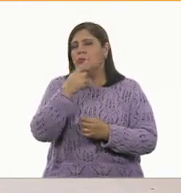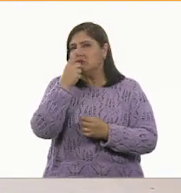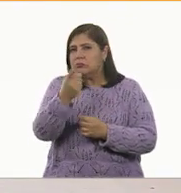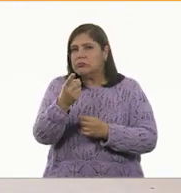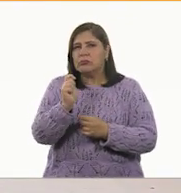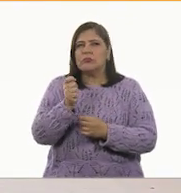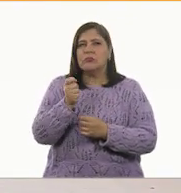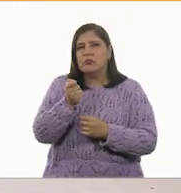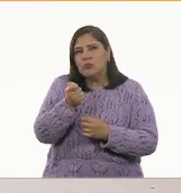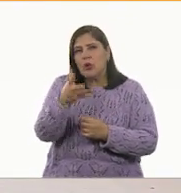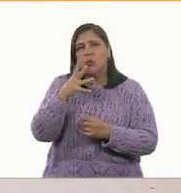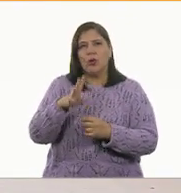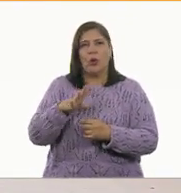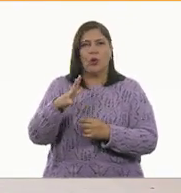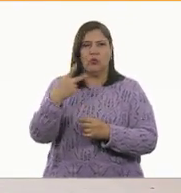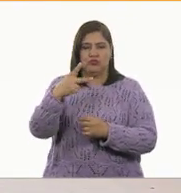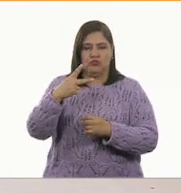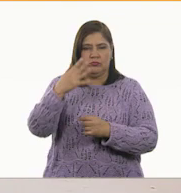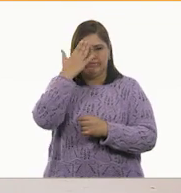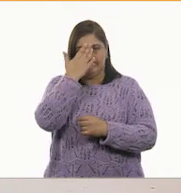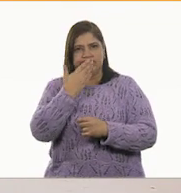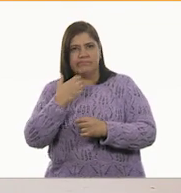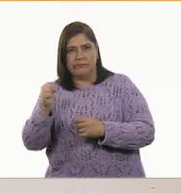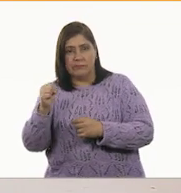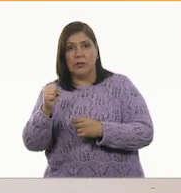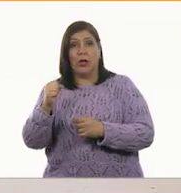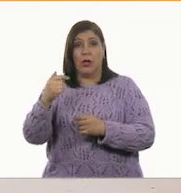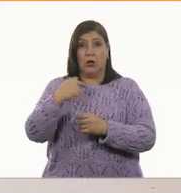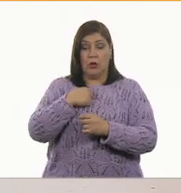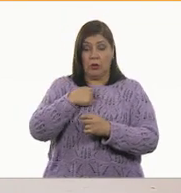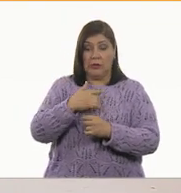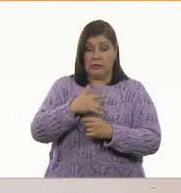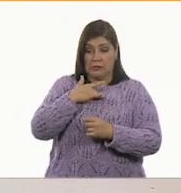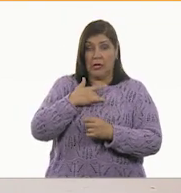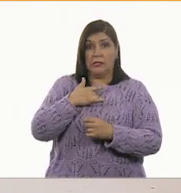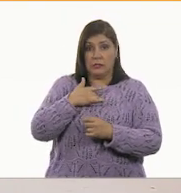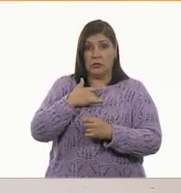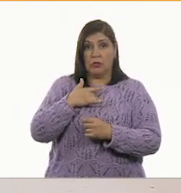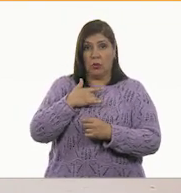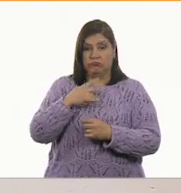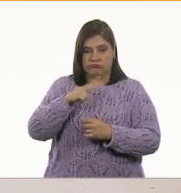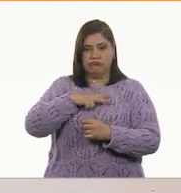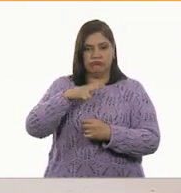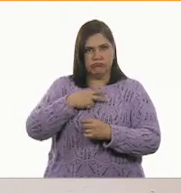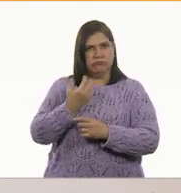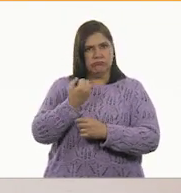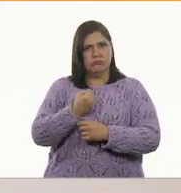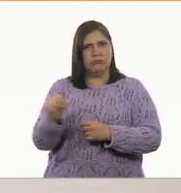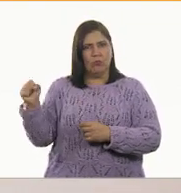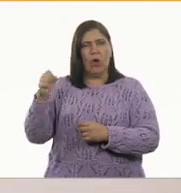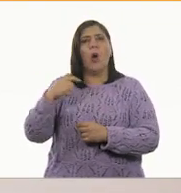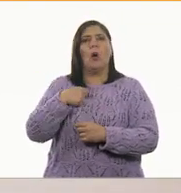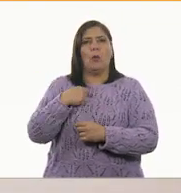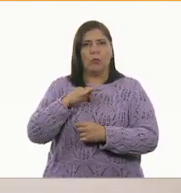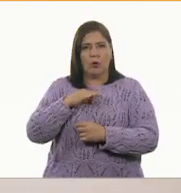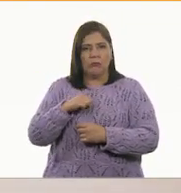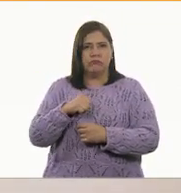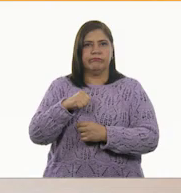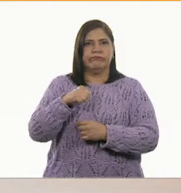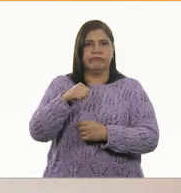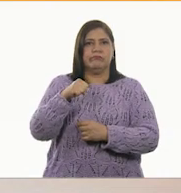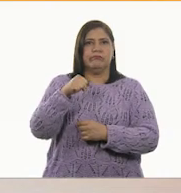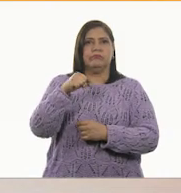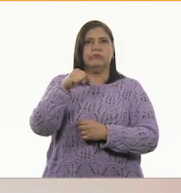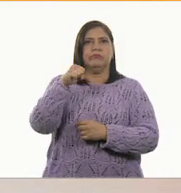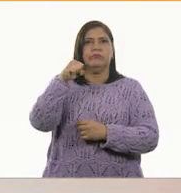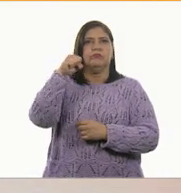y cuando tú sientas que es parte de ti mismo, vas a empezar a crecer y a crecer y a crecer. ¿De